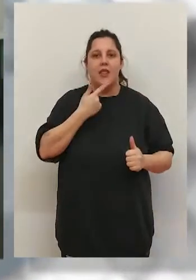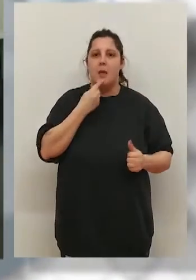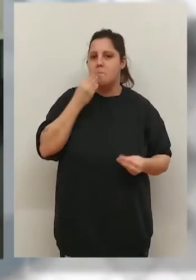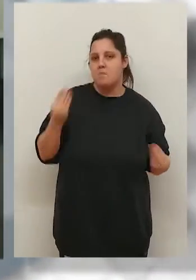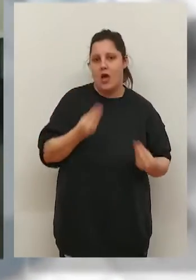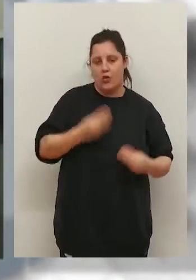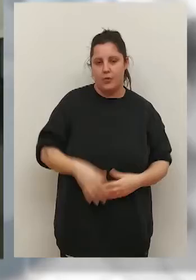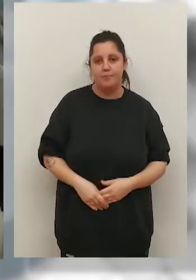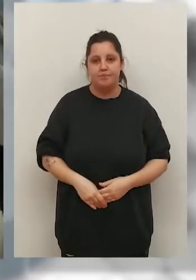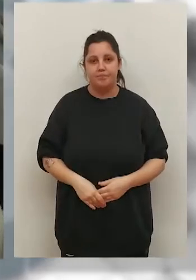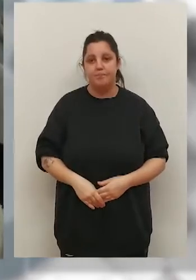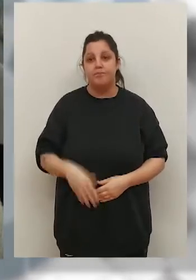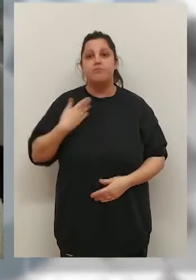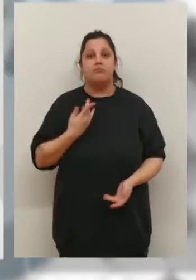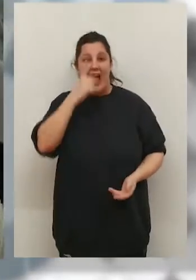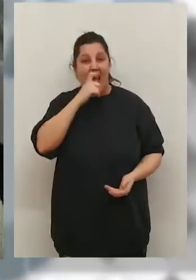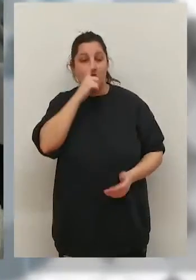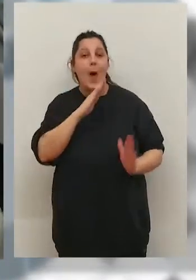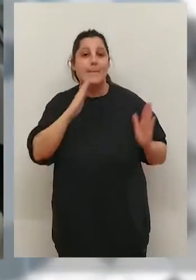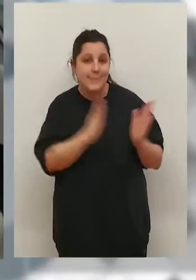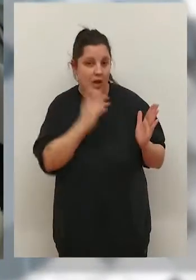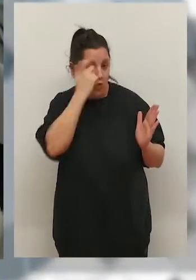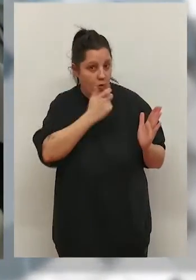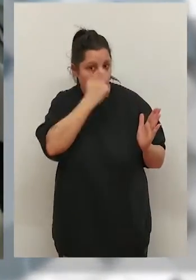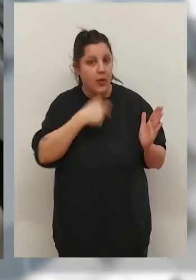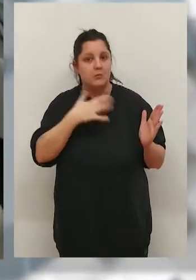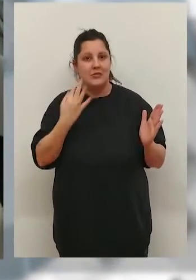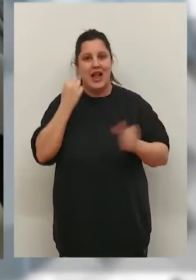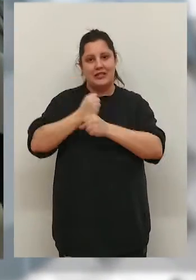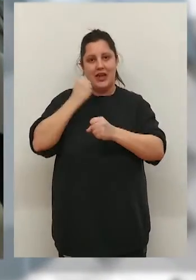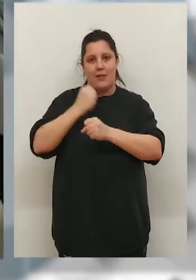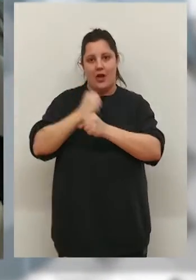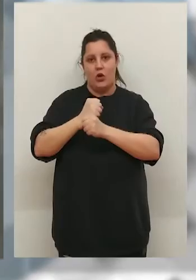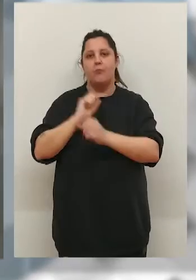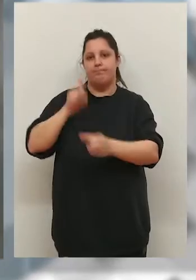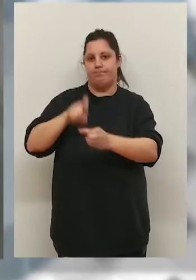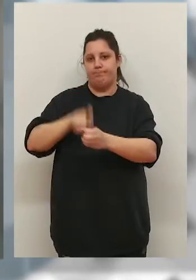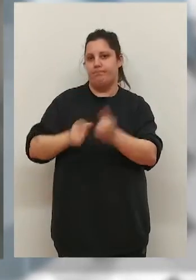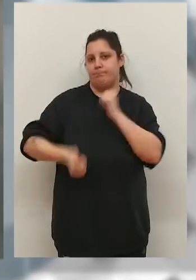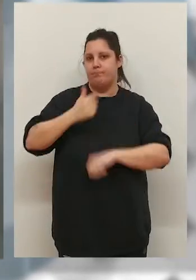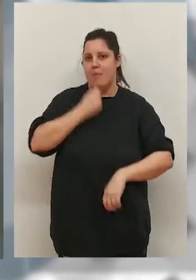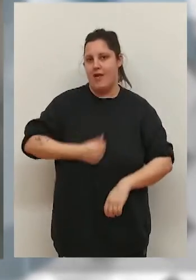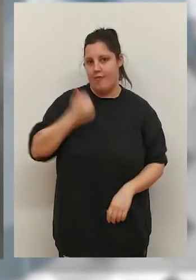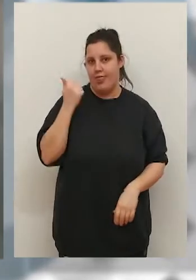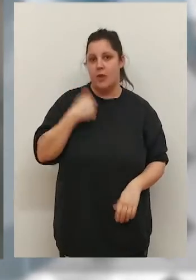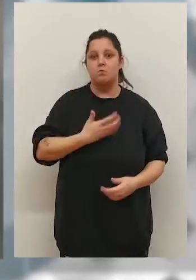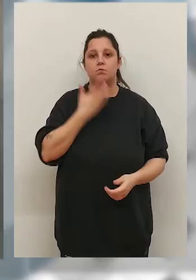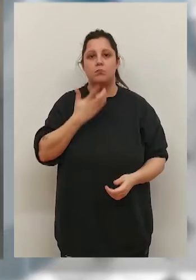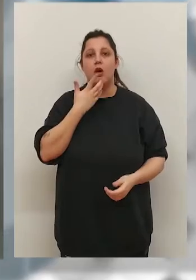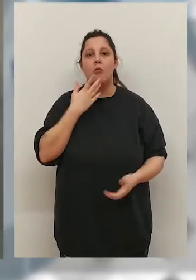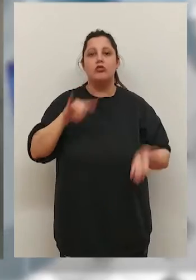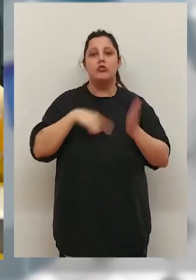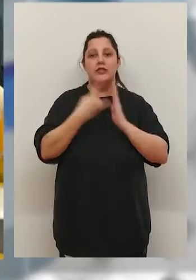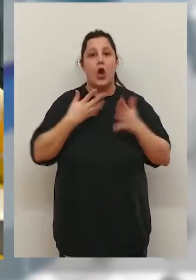teórico y es más entretenido. Son menos años. Puedes tener más salidas a lo mejor de trabajo. Asier, actual estudiante